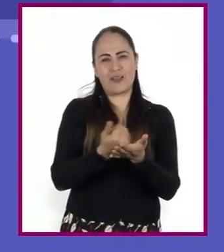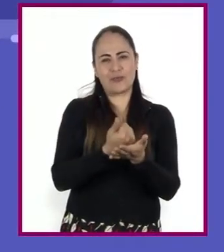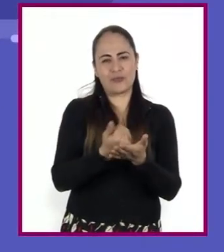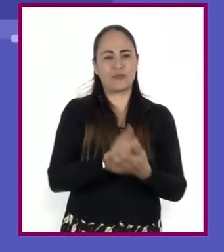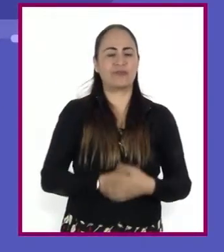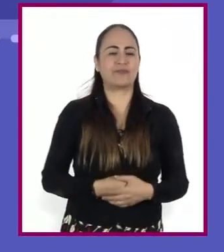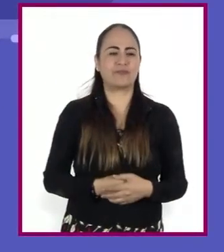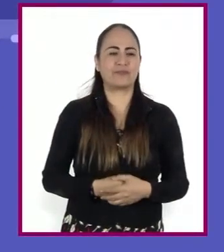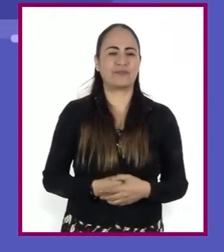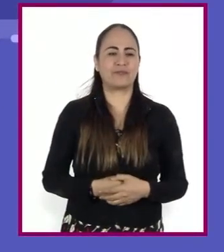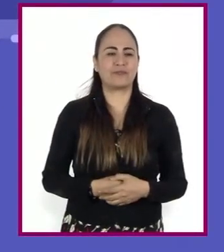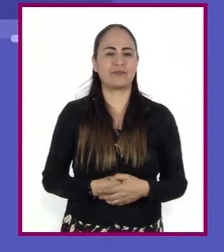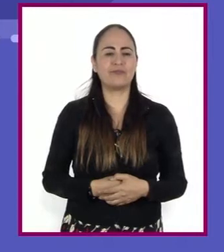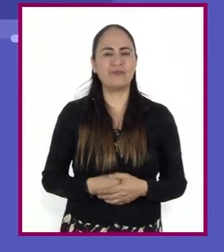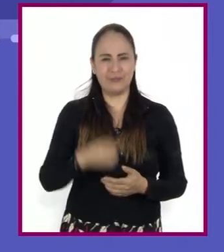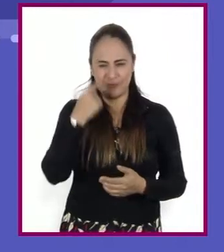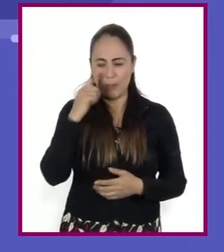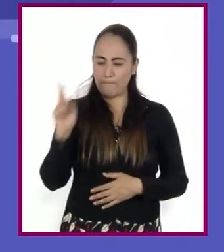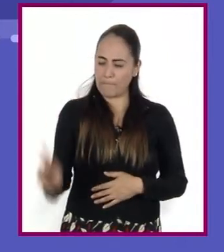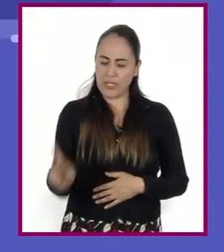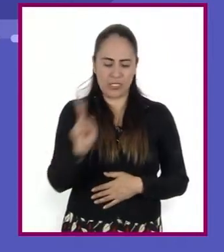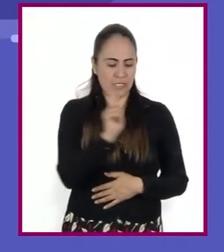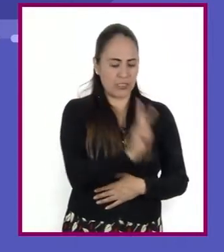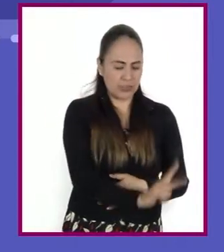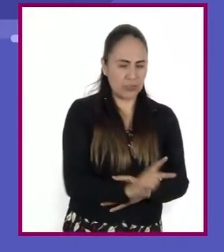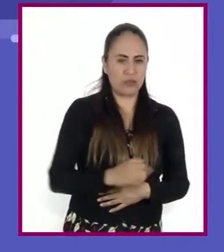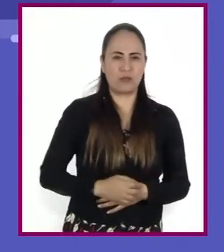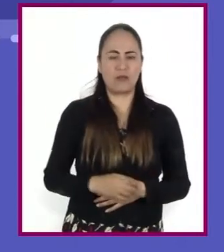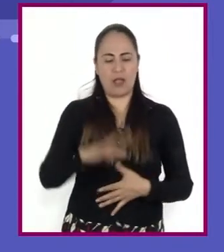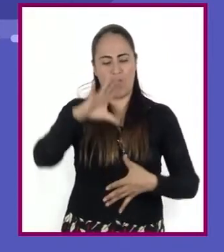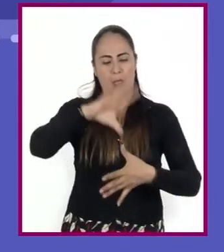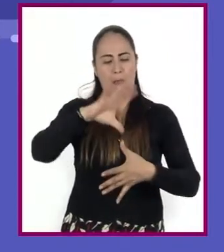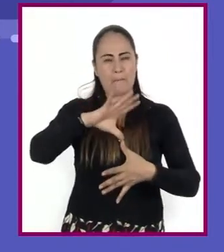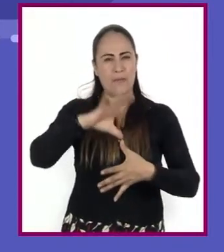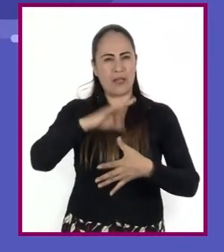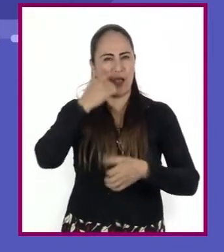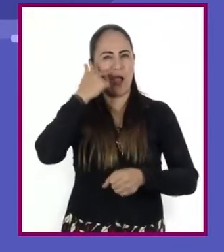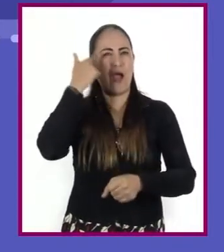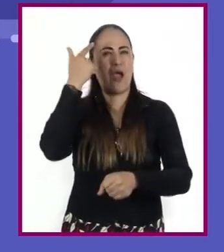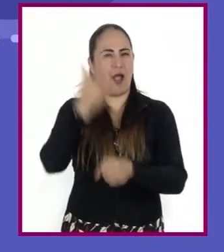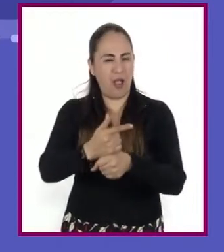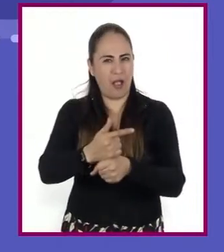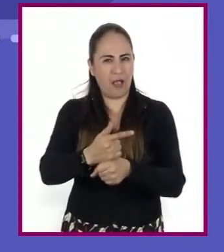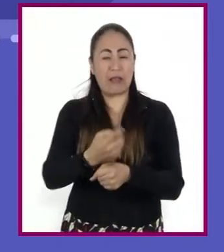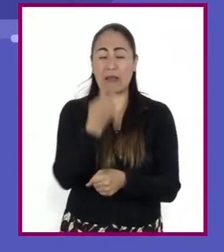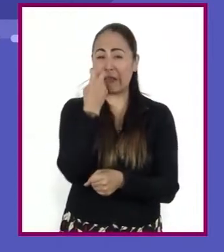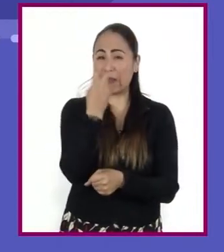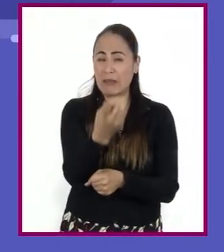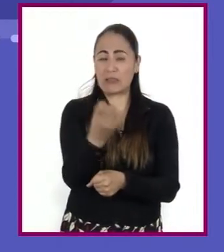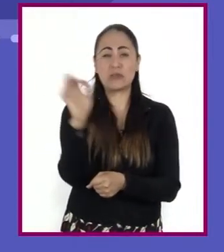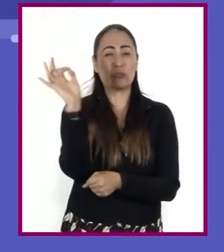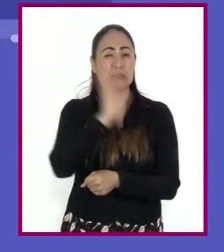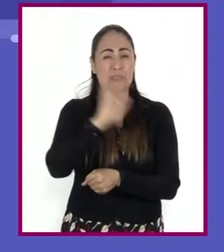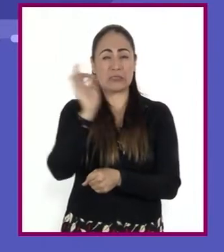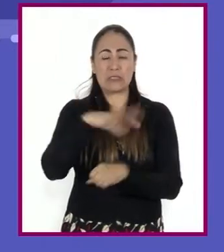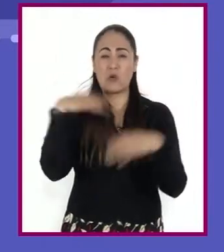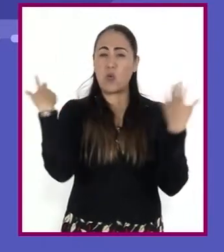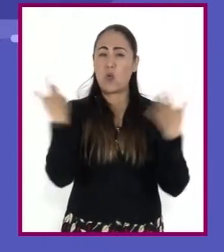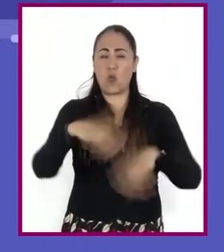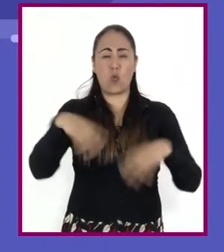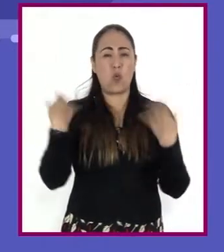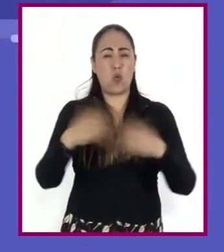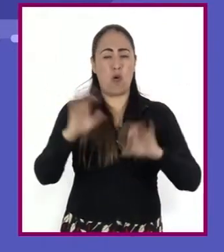que podemos encontrar es la siguiente. El descubrimiento de América es probablemente el más espectacular de los